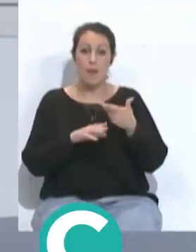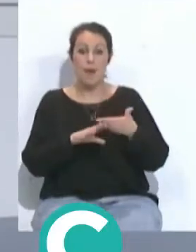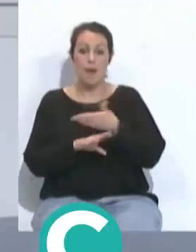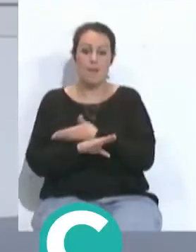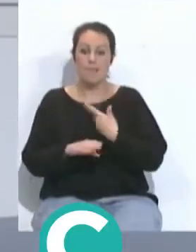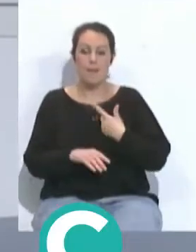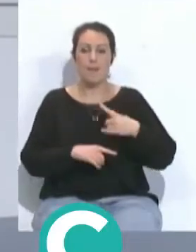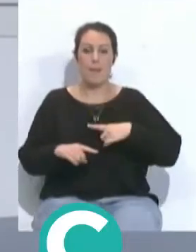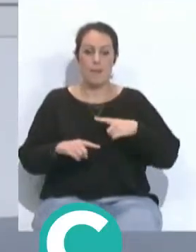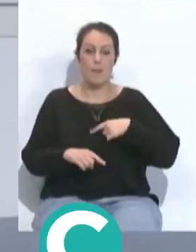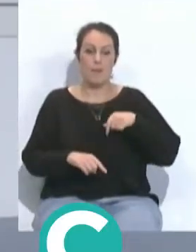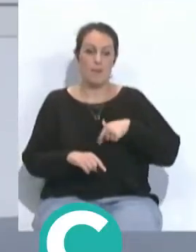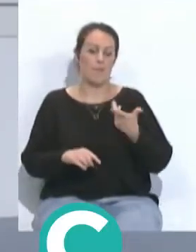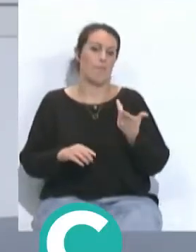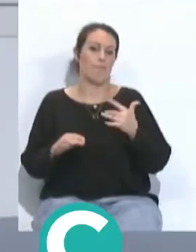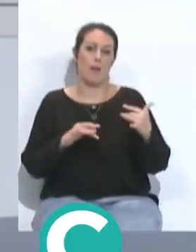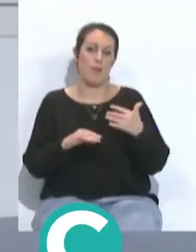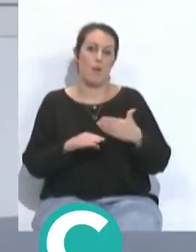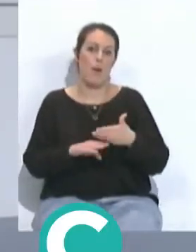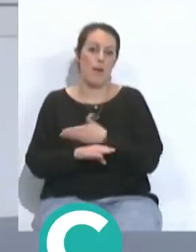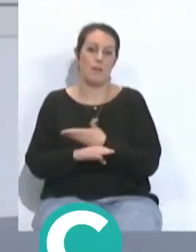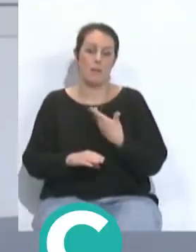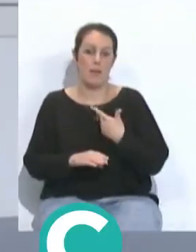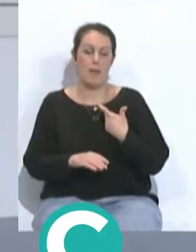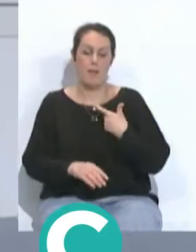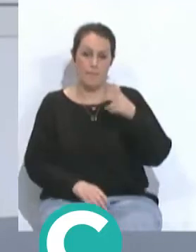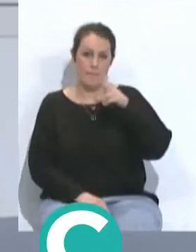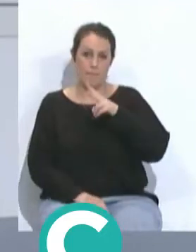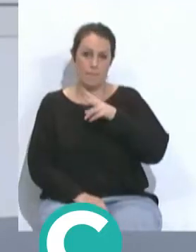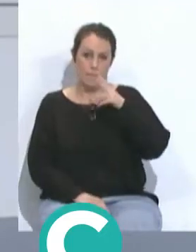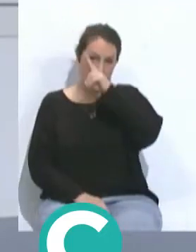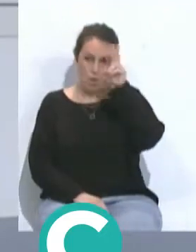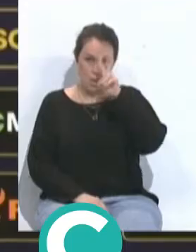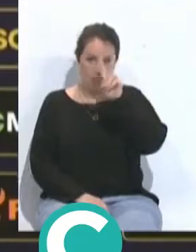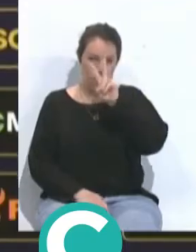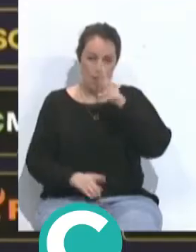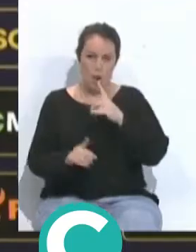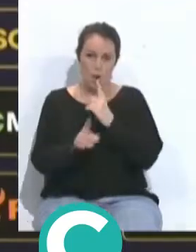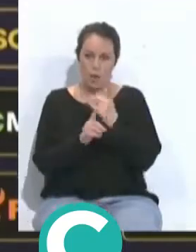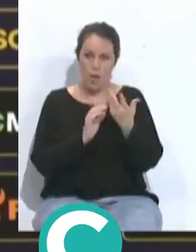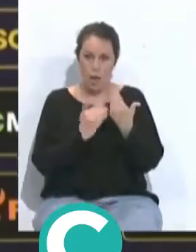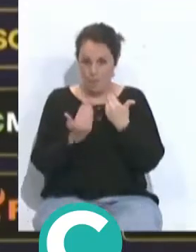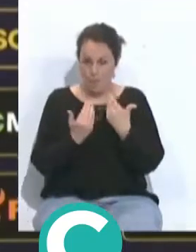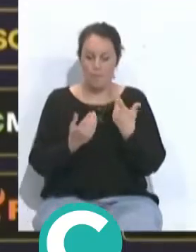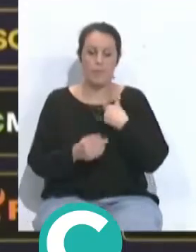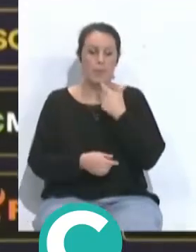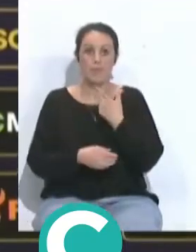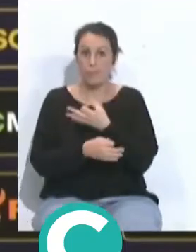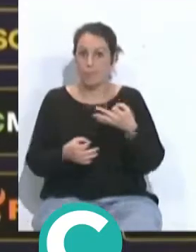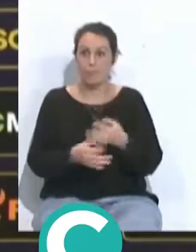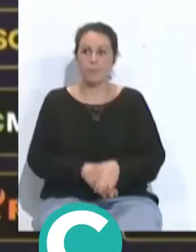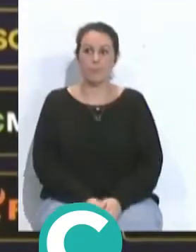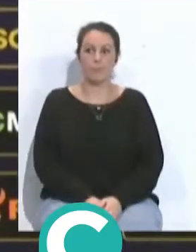Sergio González, que hoy hablaba en la previa del partido frente al Real Valladolid. Sí, tú lo has dicho perfectamente,